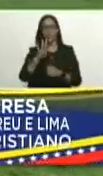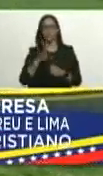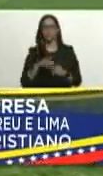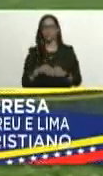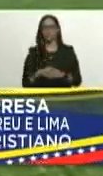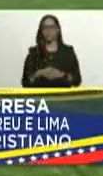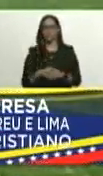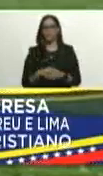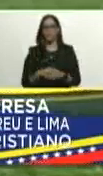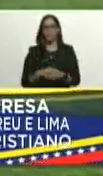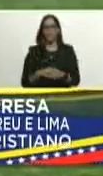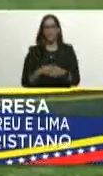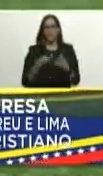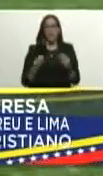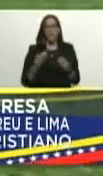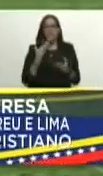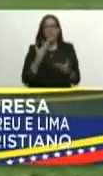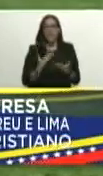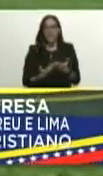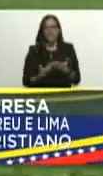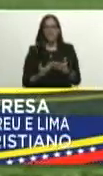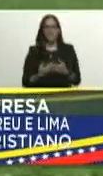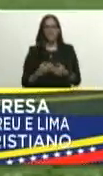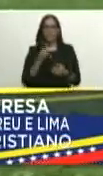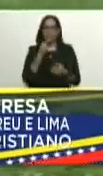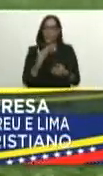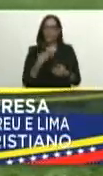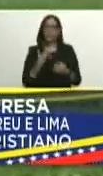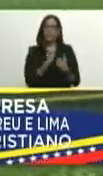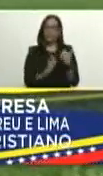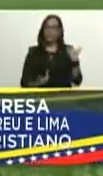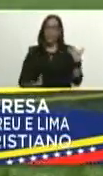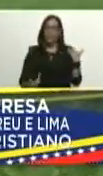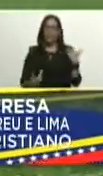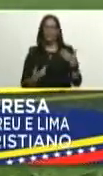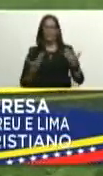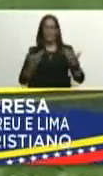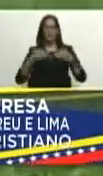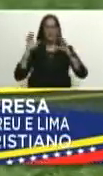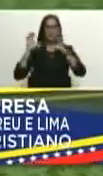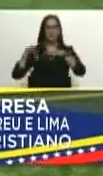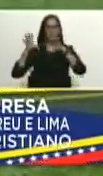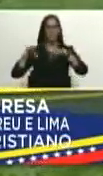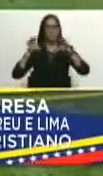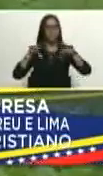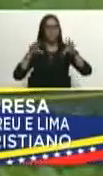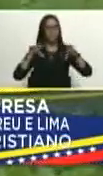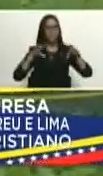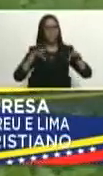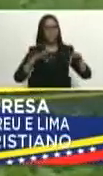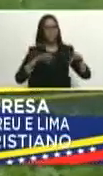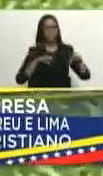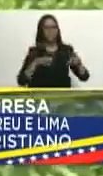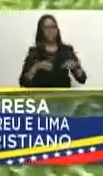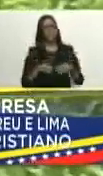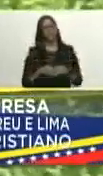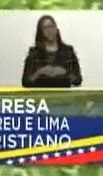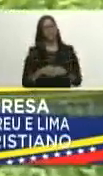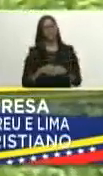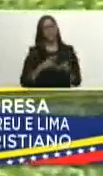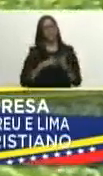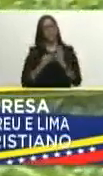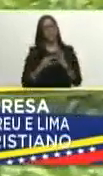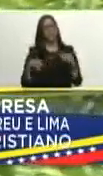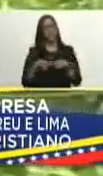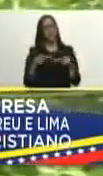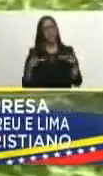gobernador muchas gracias sebastián bueno presidente aquí nos ha llegado la bendición de la lluvia lluvia significa en estos espacios